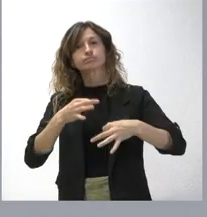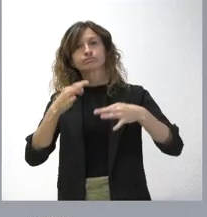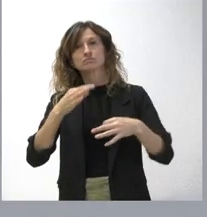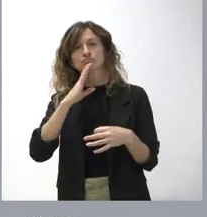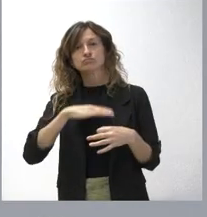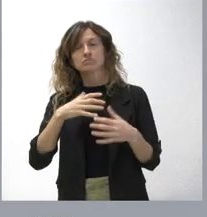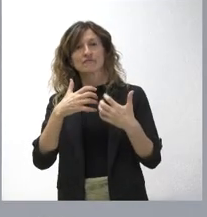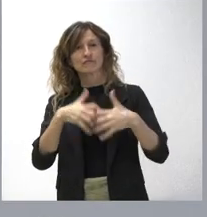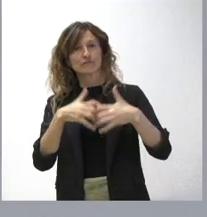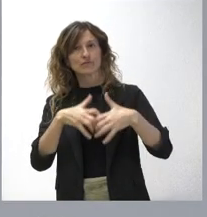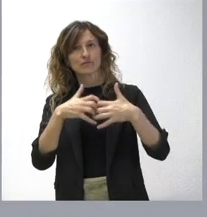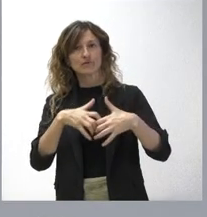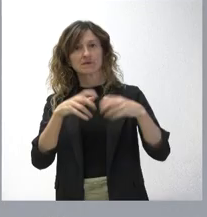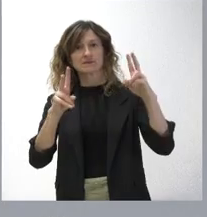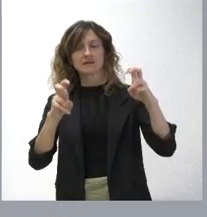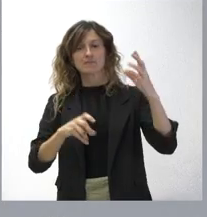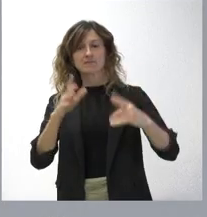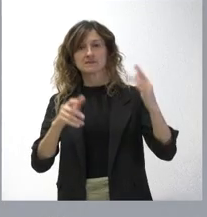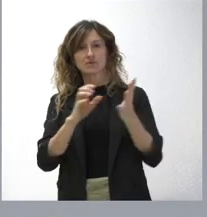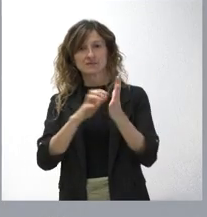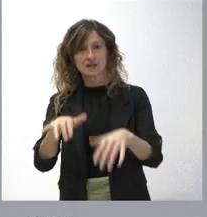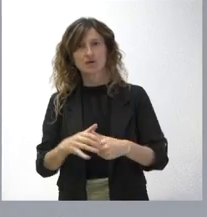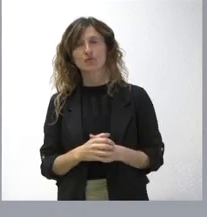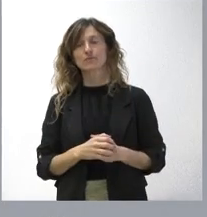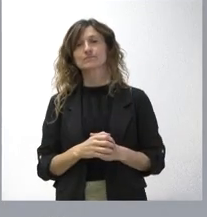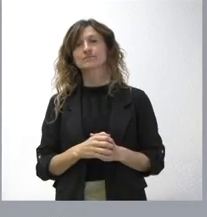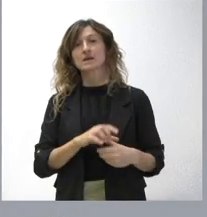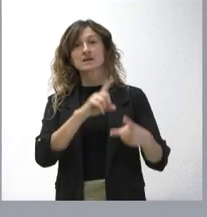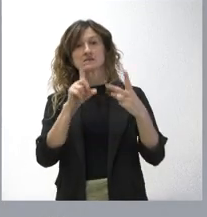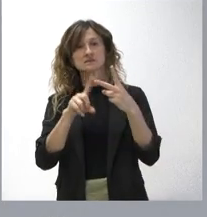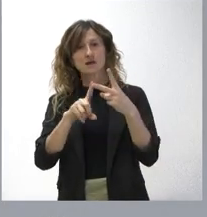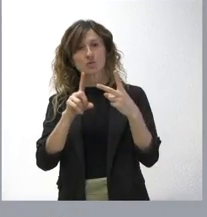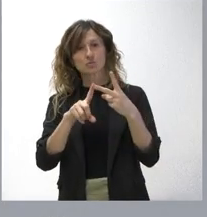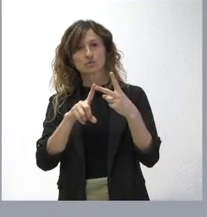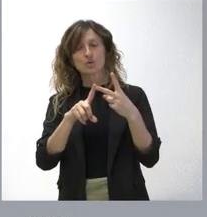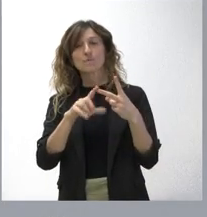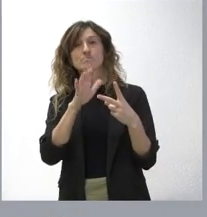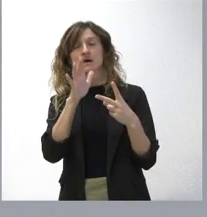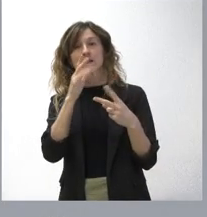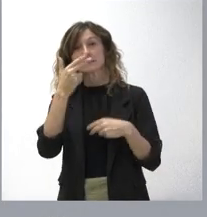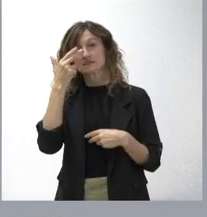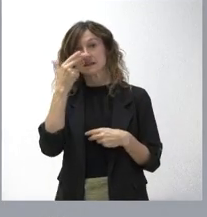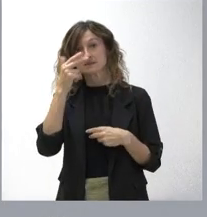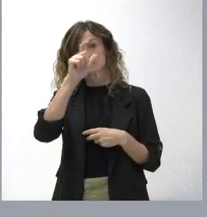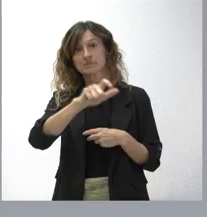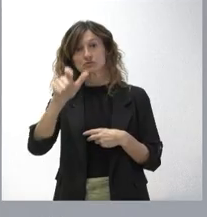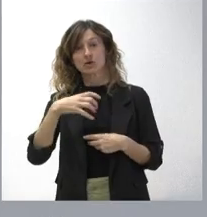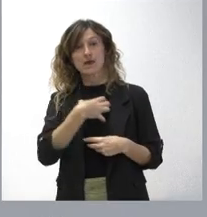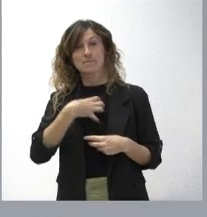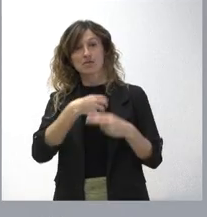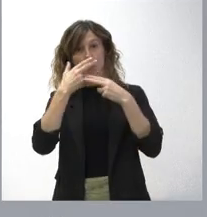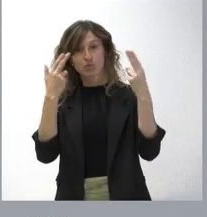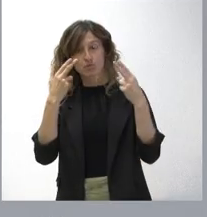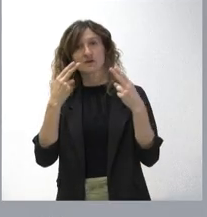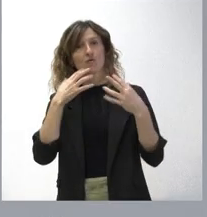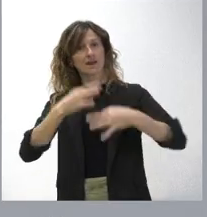funcionamiento de la propia Administración autonómica. En segundo lugar, para satisfacer los intereses de los empleados públicos.